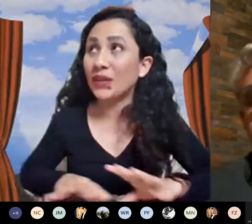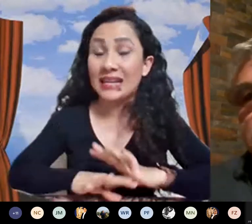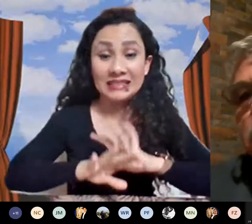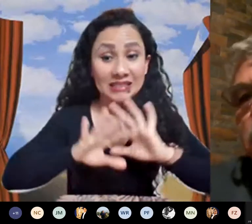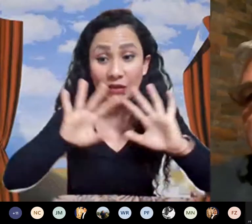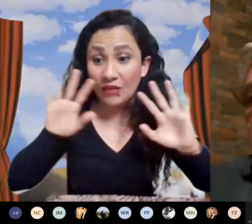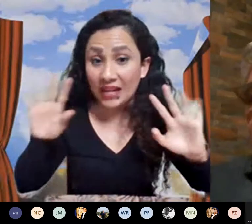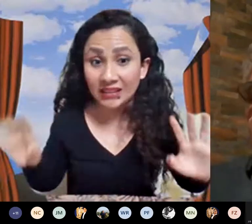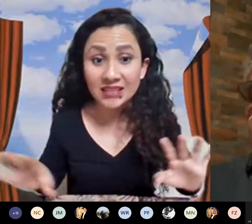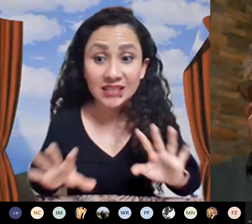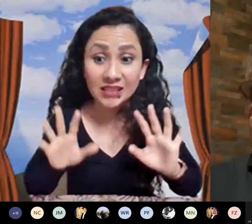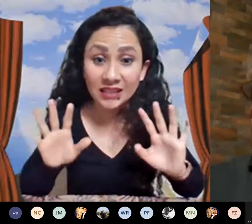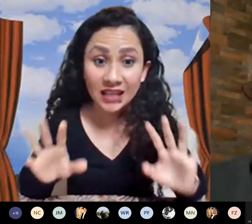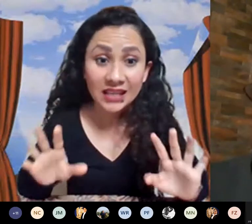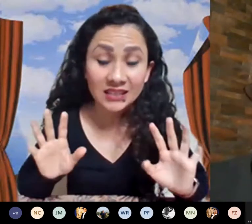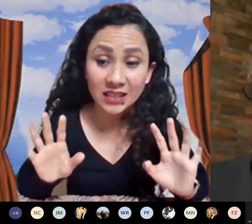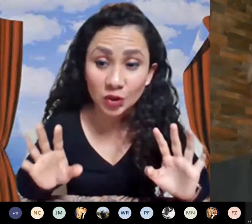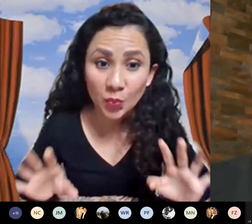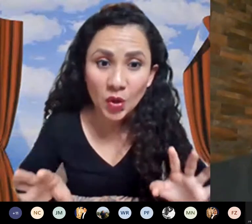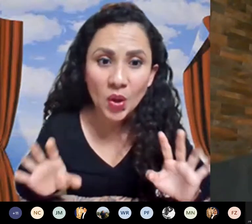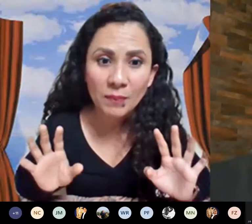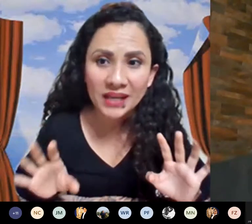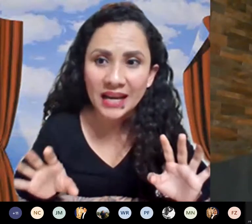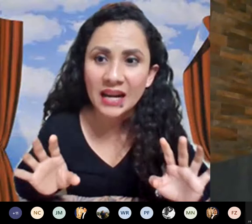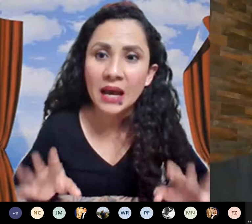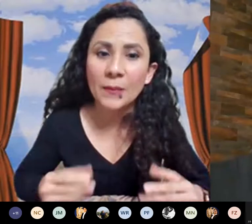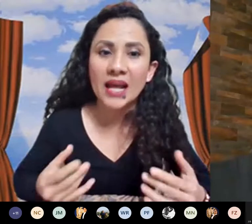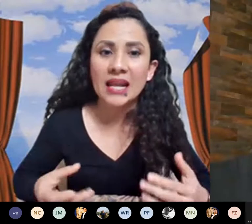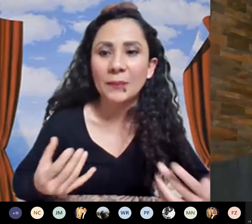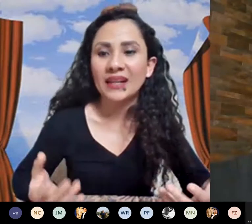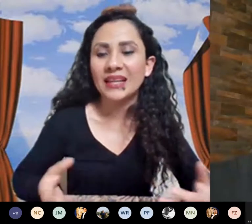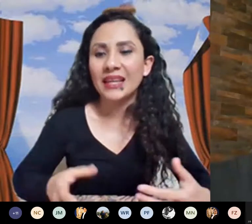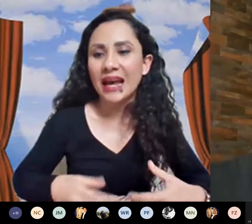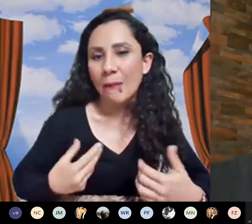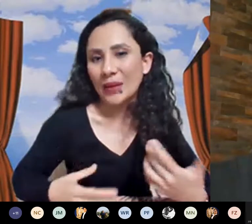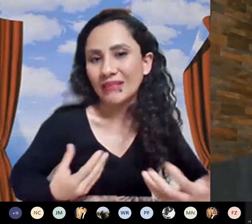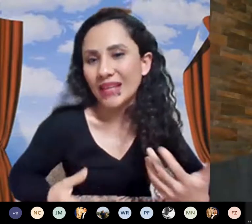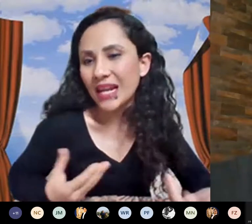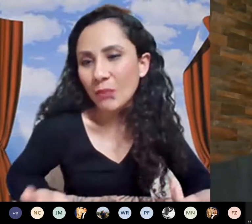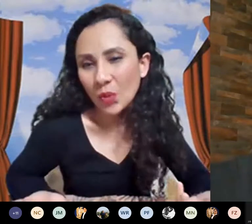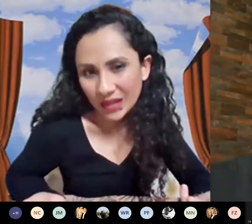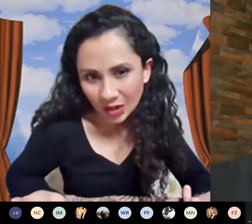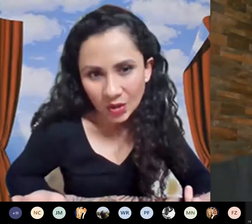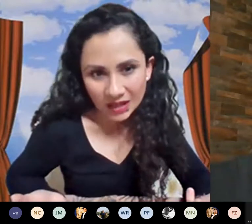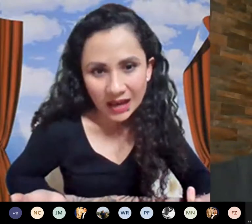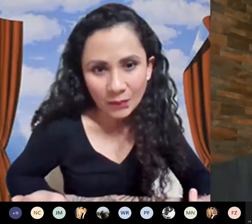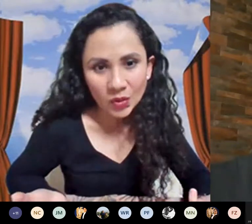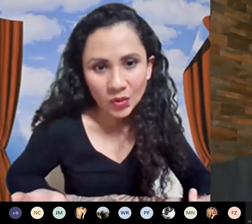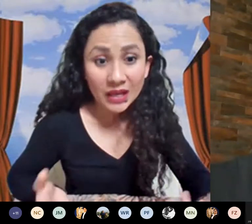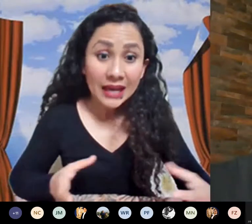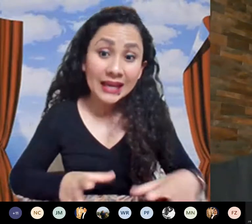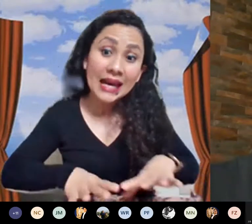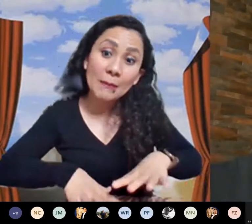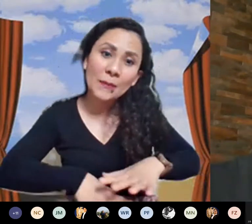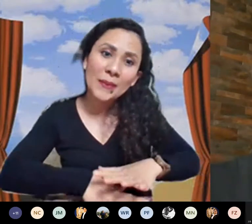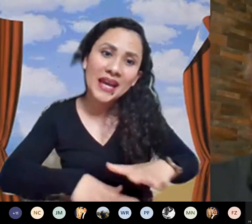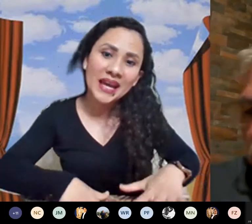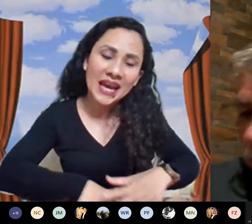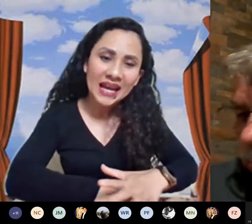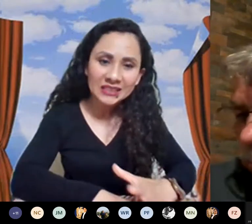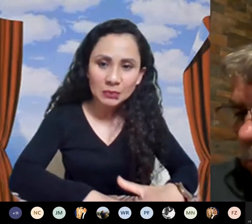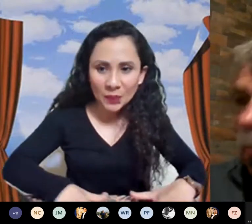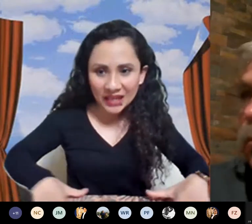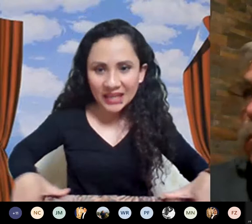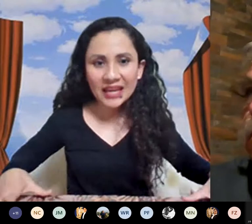ejemplo de las diferentes estrategias que yo puedo aplicar para la parte de aprender el modelo digamos que